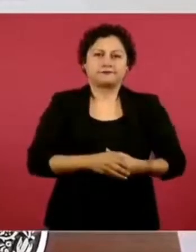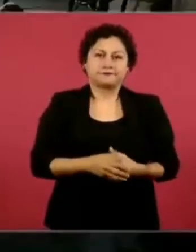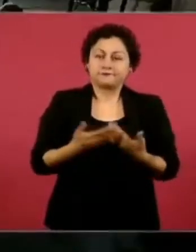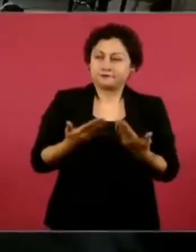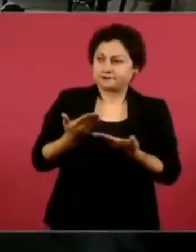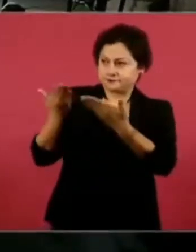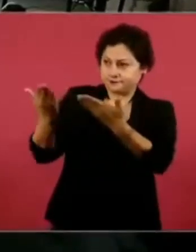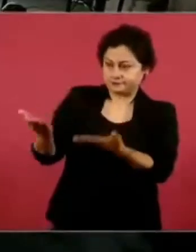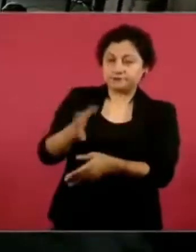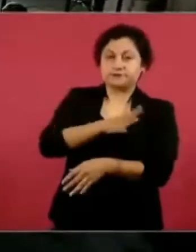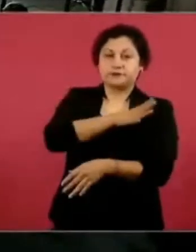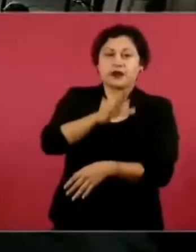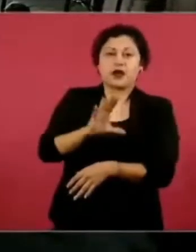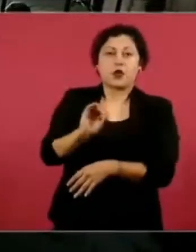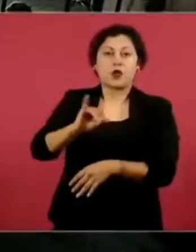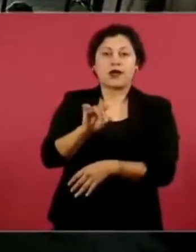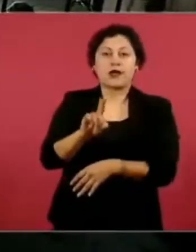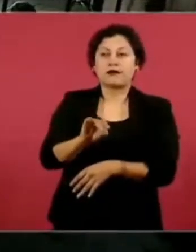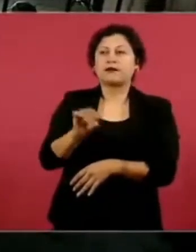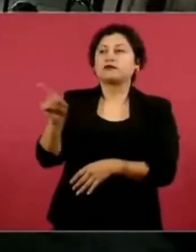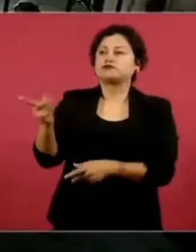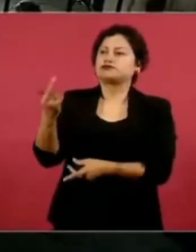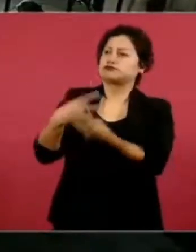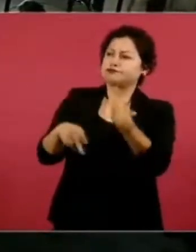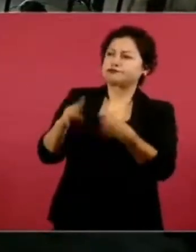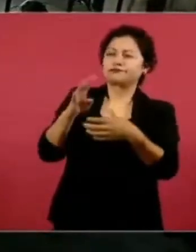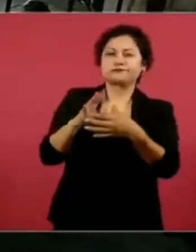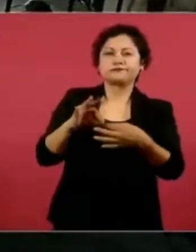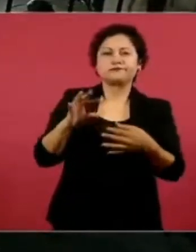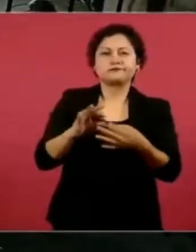en este aspecto en la Secretaría de Marina.